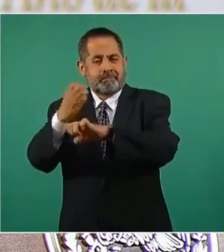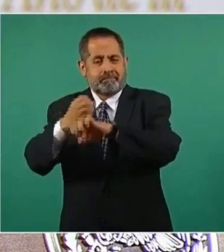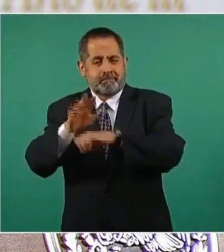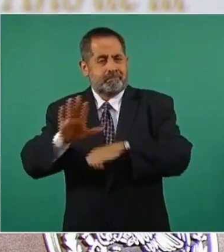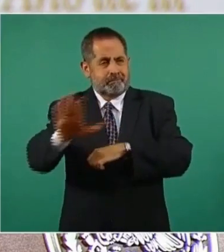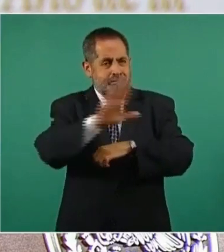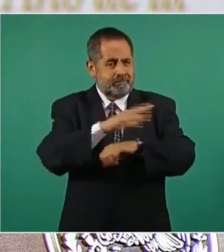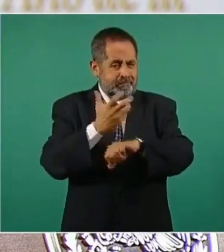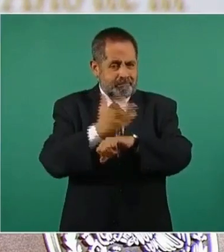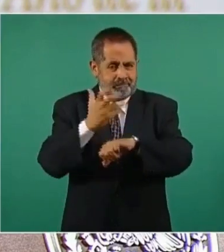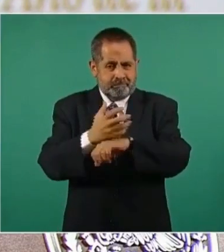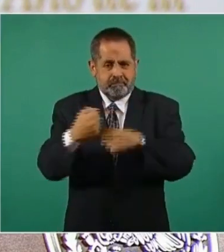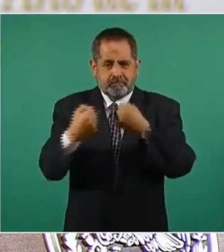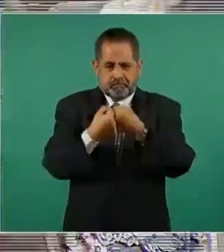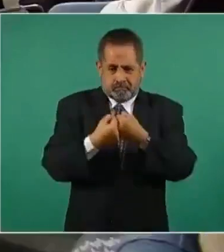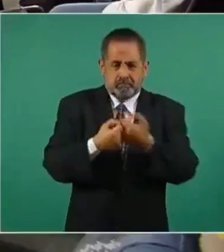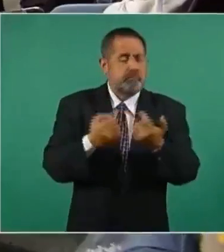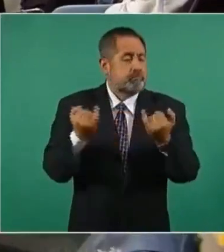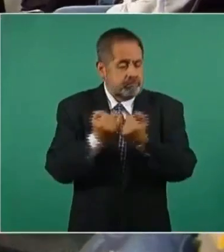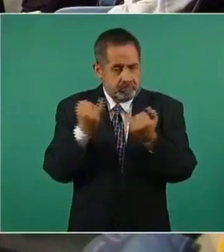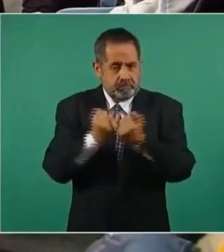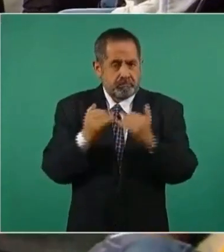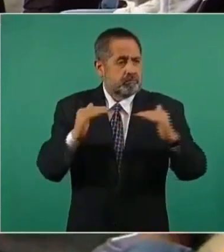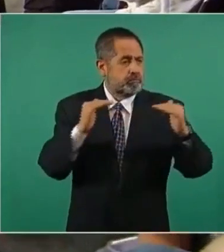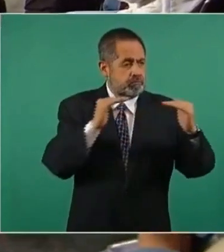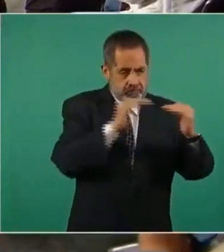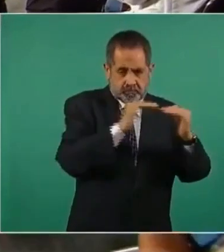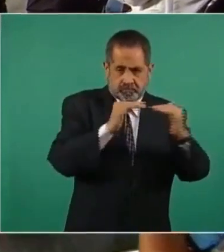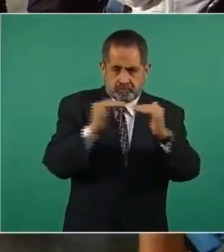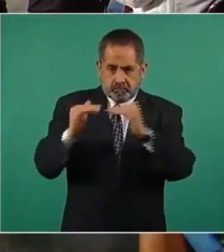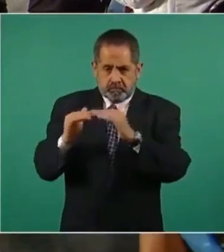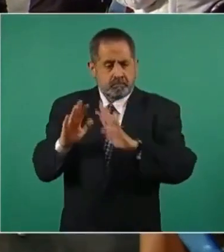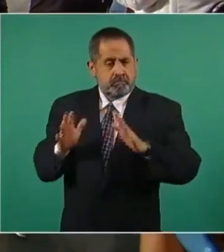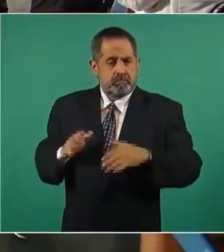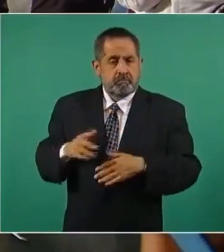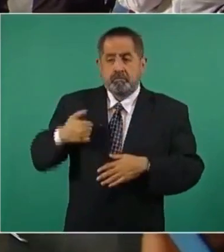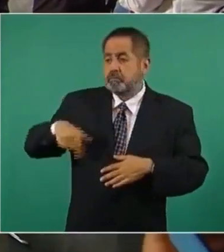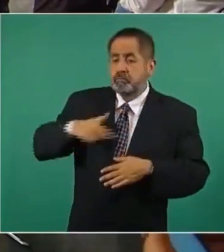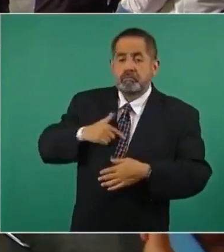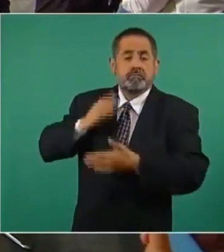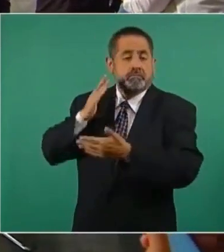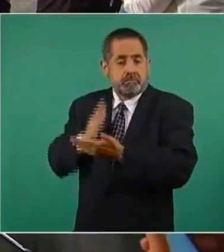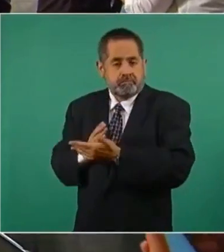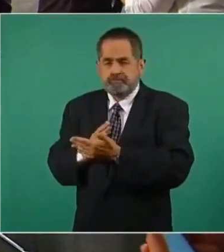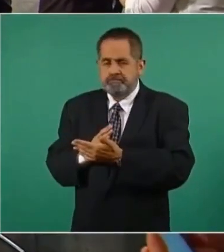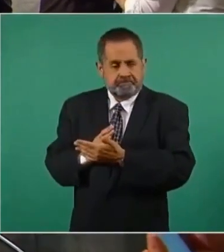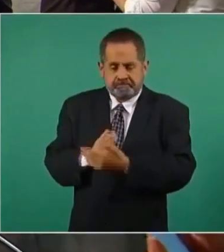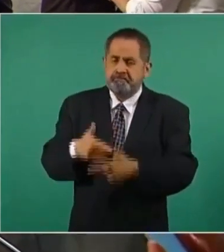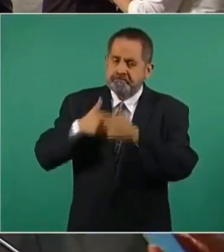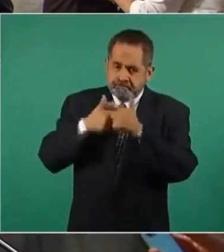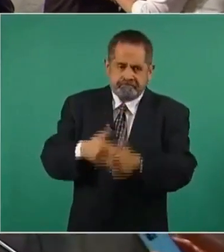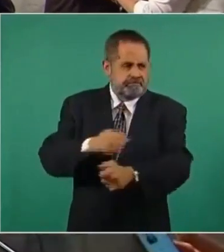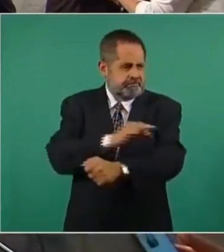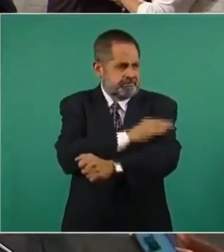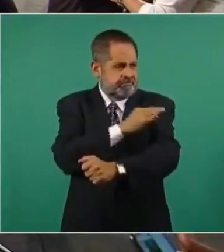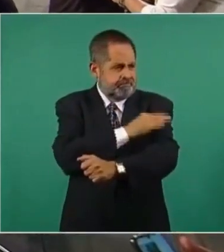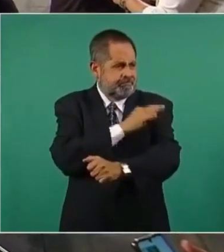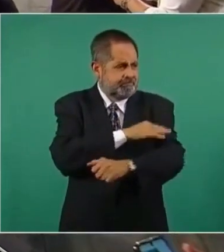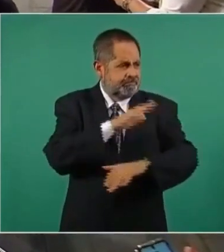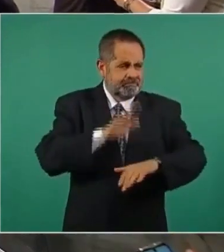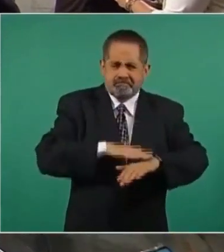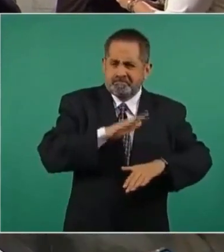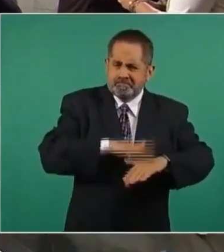fronterizos de nuestro país, porque no vamos a detenernos, o sea, va hacia